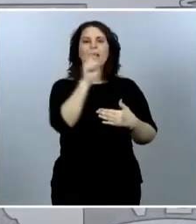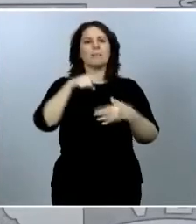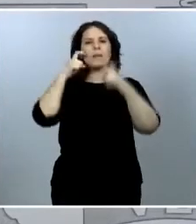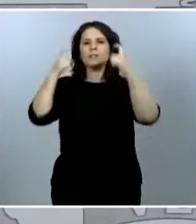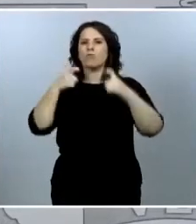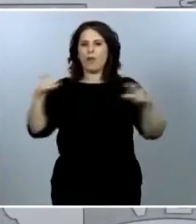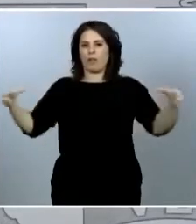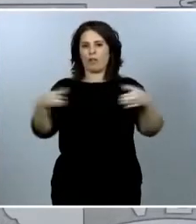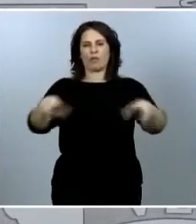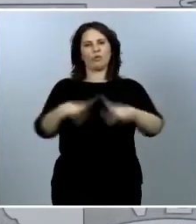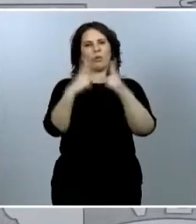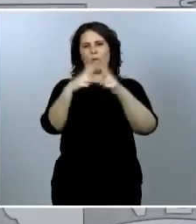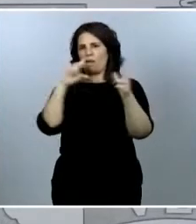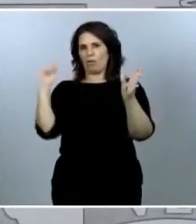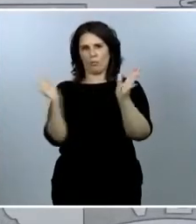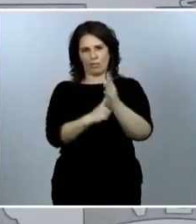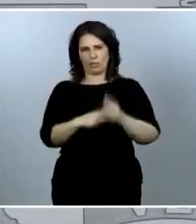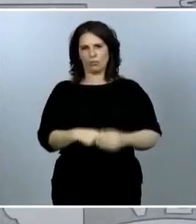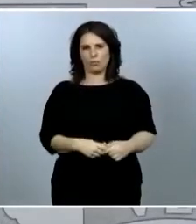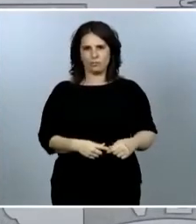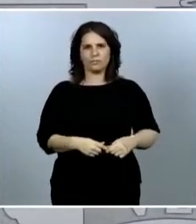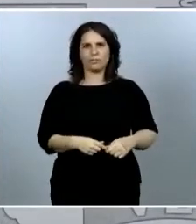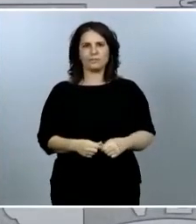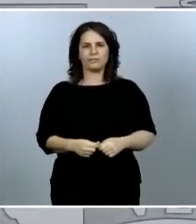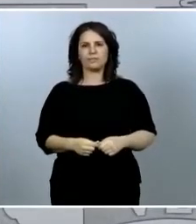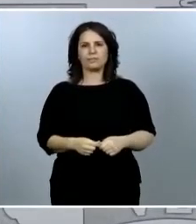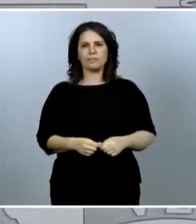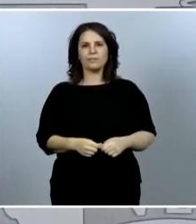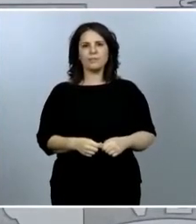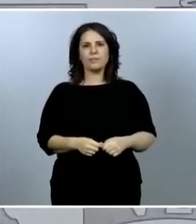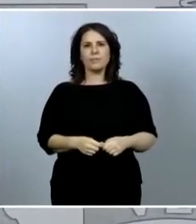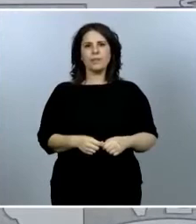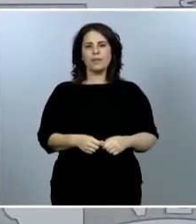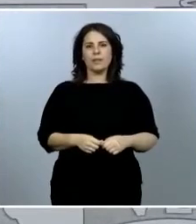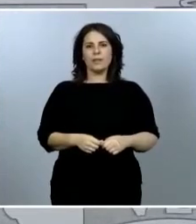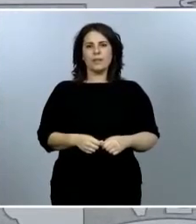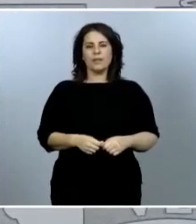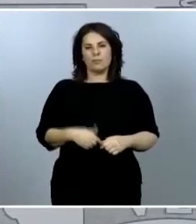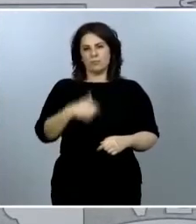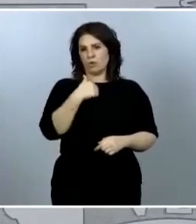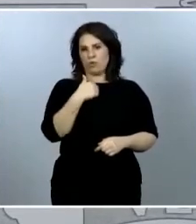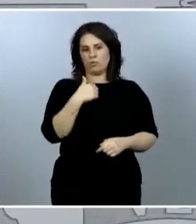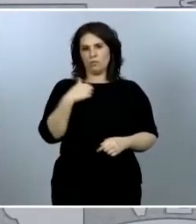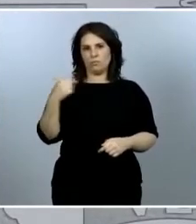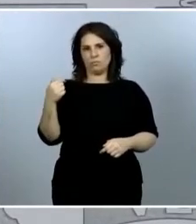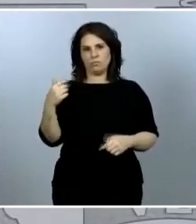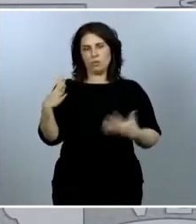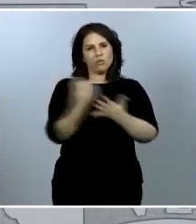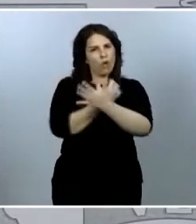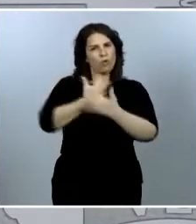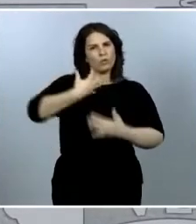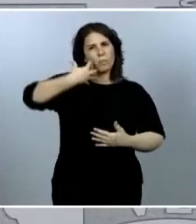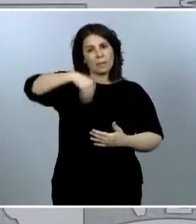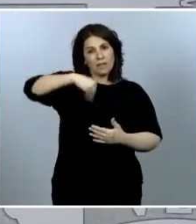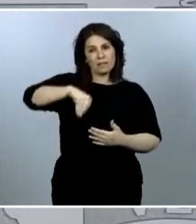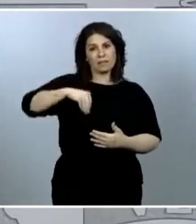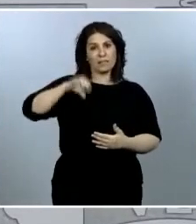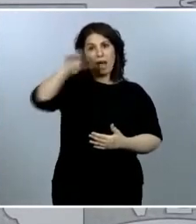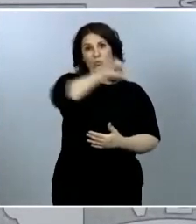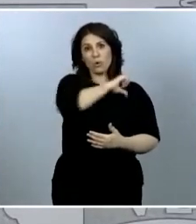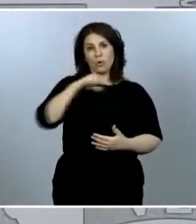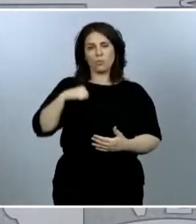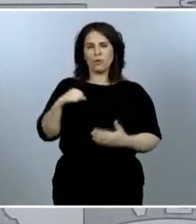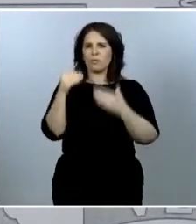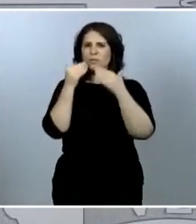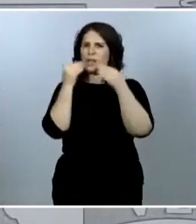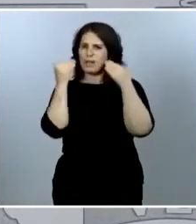sociedad española. Les he dado las gracias a todos los presidentes y presidentas autonómicos por su colaboración, por su cooperación, por